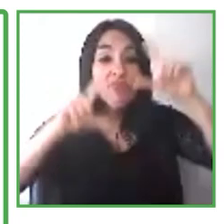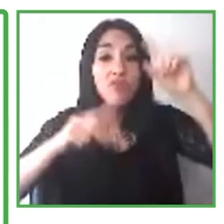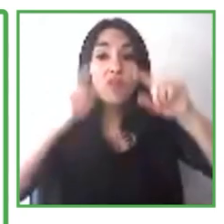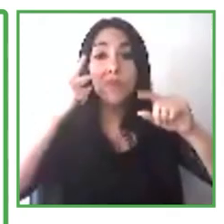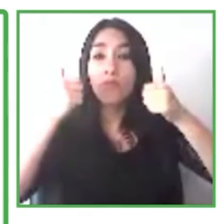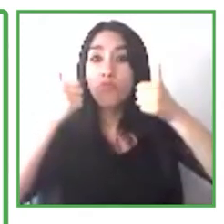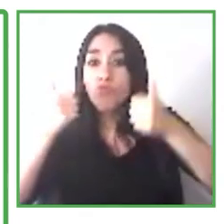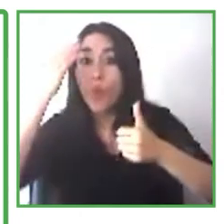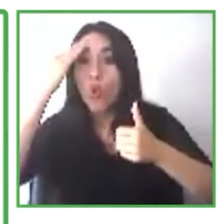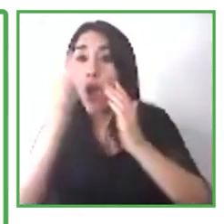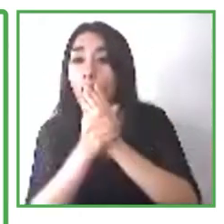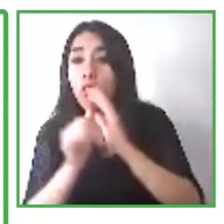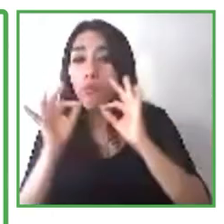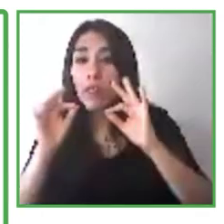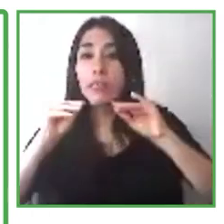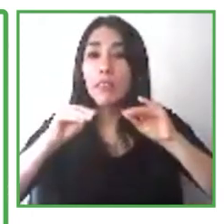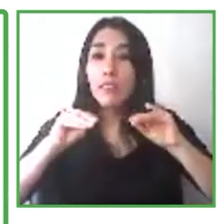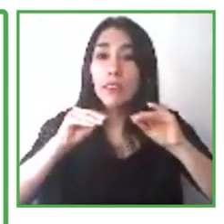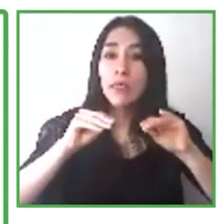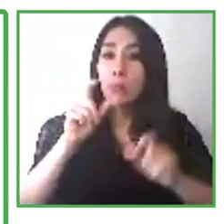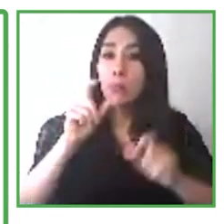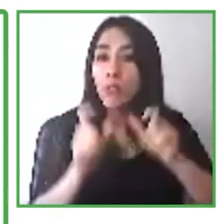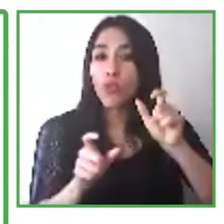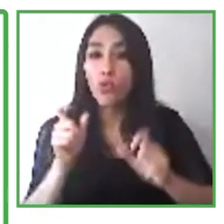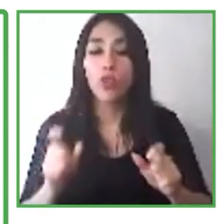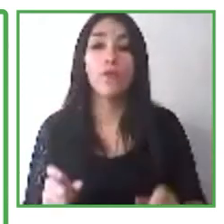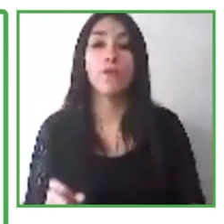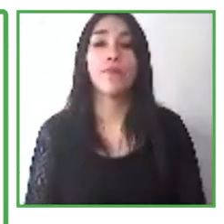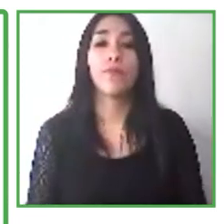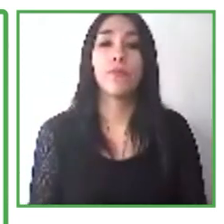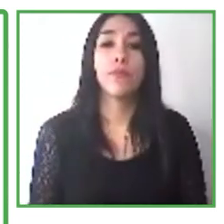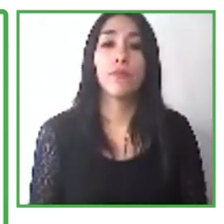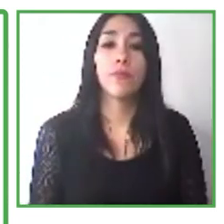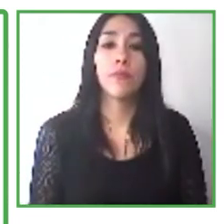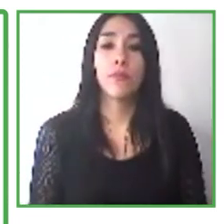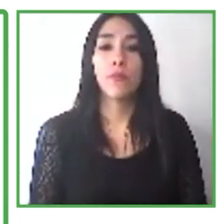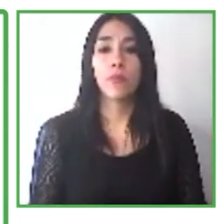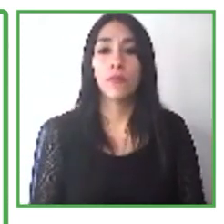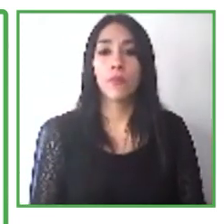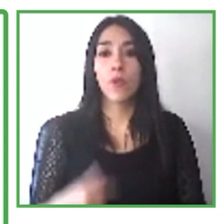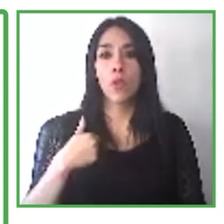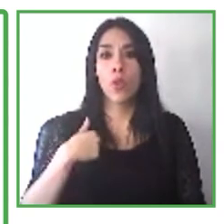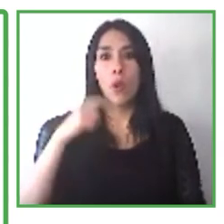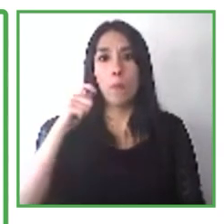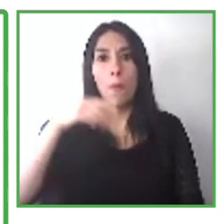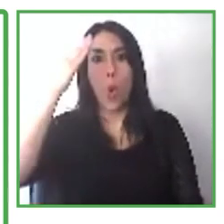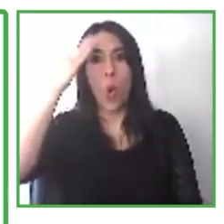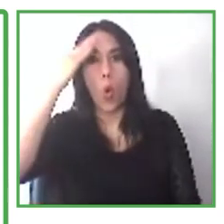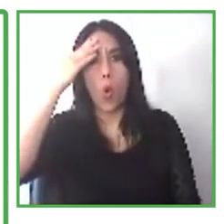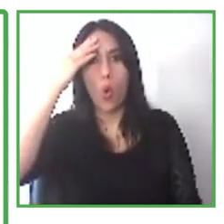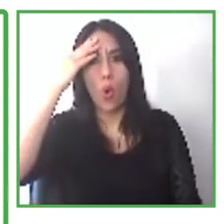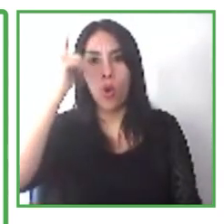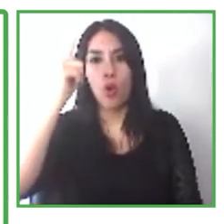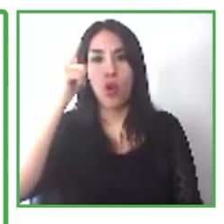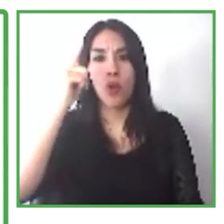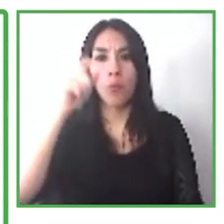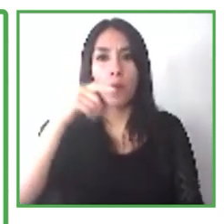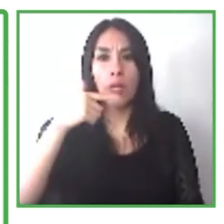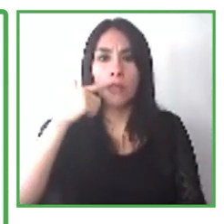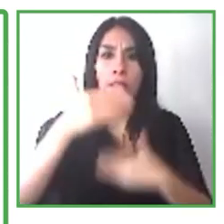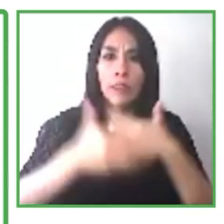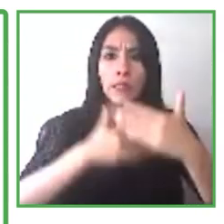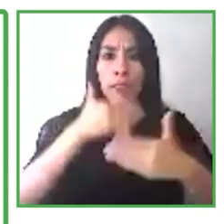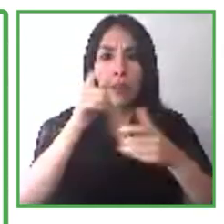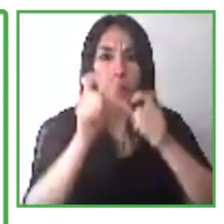virtual, facilitamos la mentoría y la consejería para estar ahí realmente para los participantes y poder apoyar ese